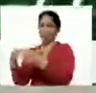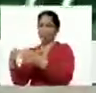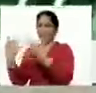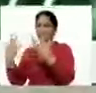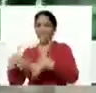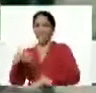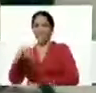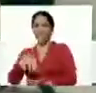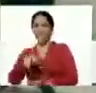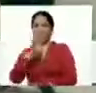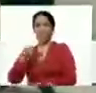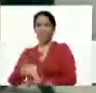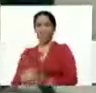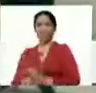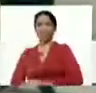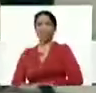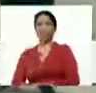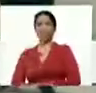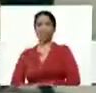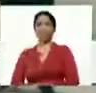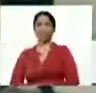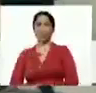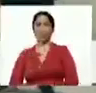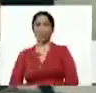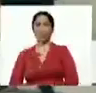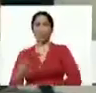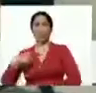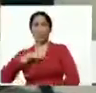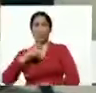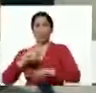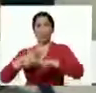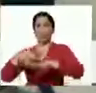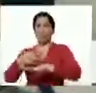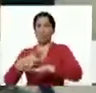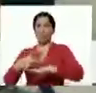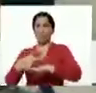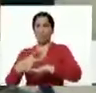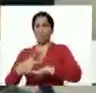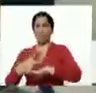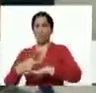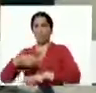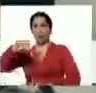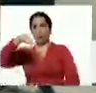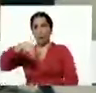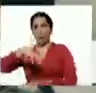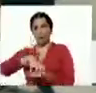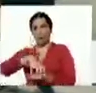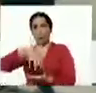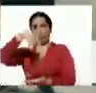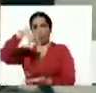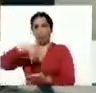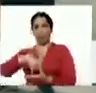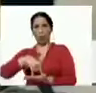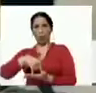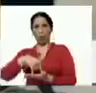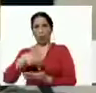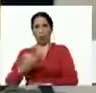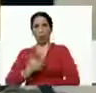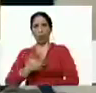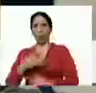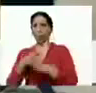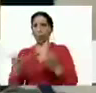empresas del Estado Nacional nuestro gobernador Rafael Lacaba nuestros alcaldes todos todos unidos